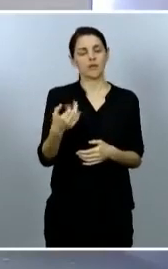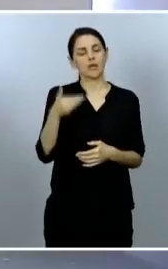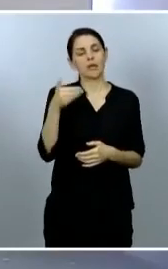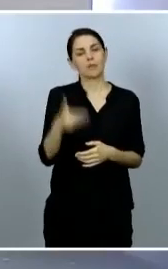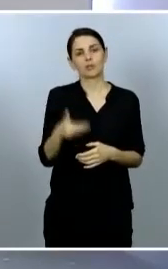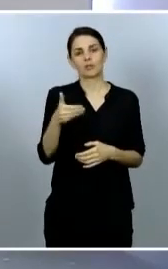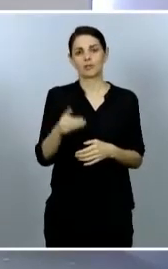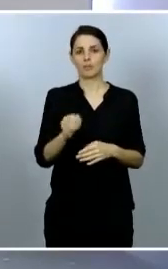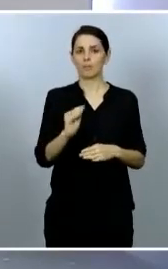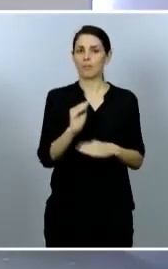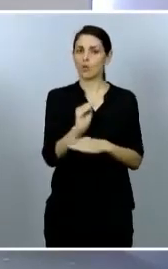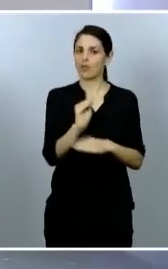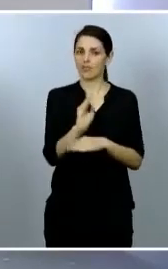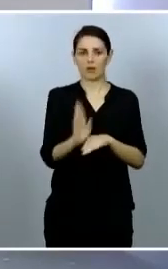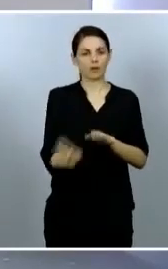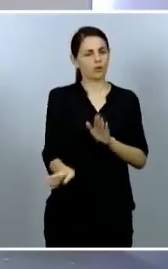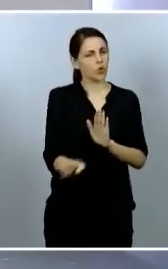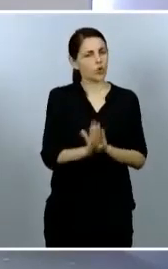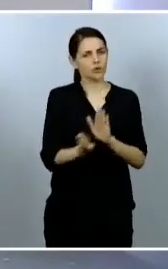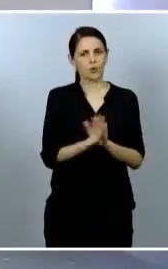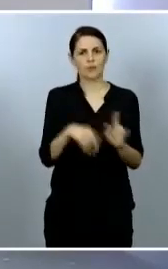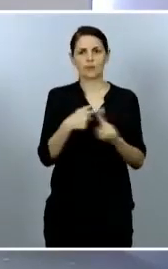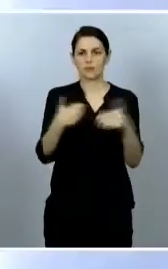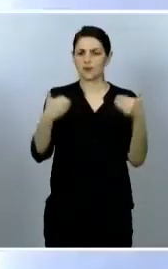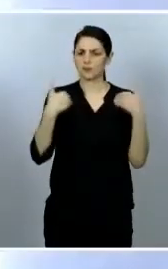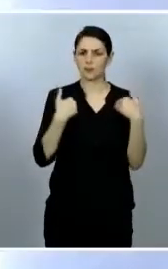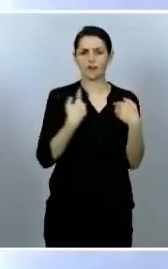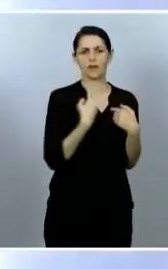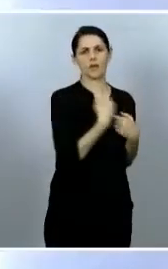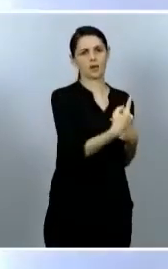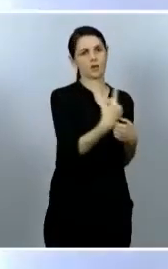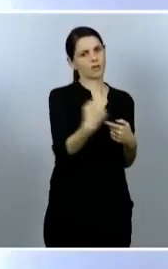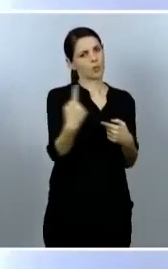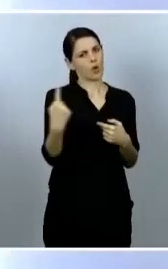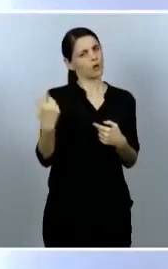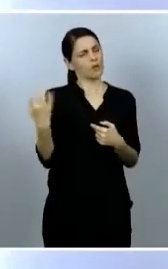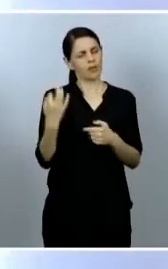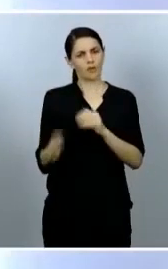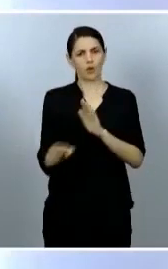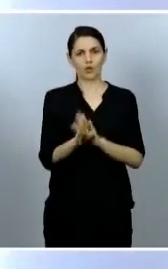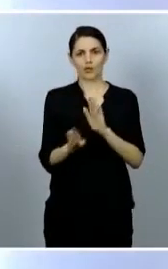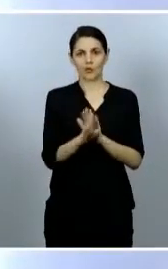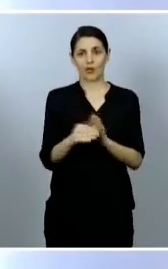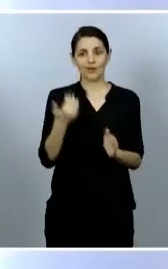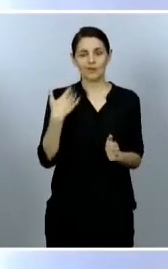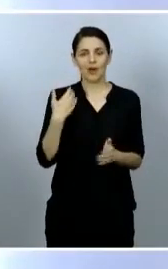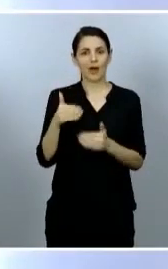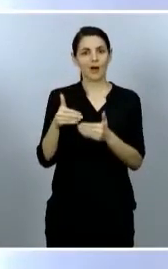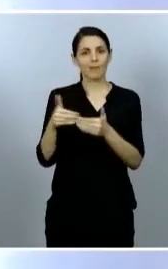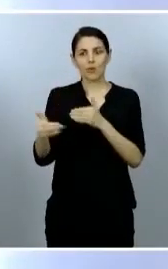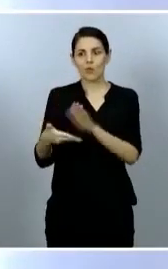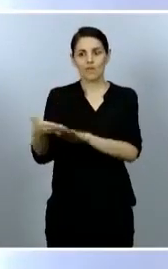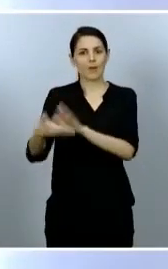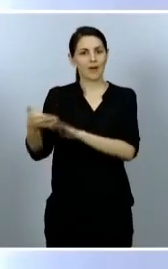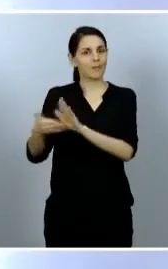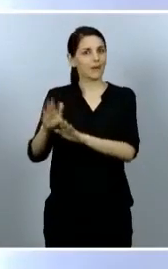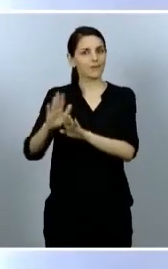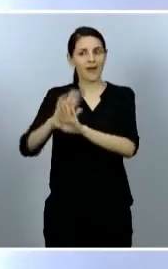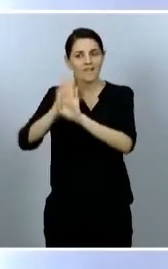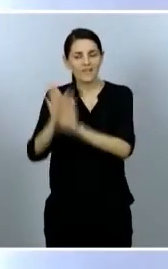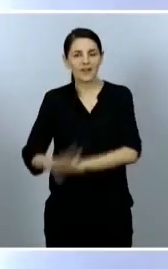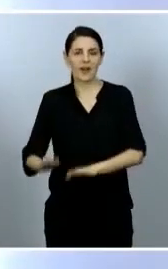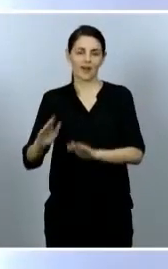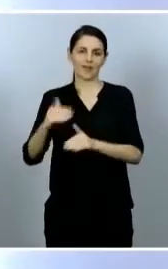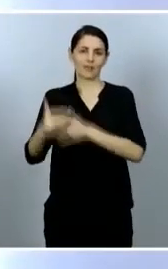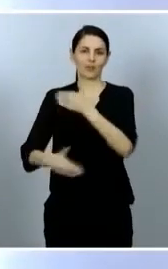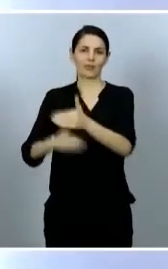en este tramo ya casi final del proceso de desescalada. Es muy importante, insisto, en no perder el